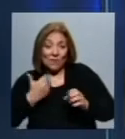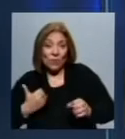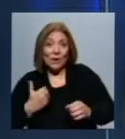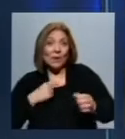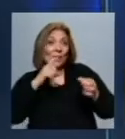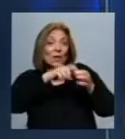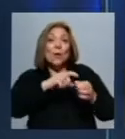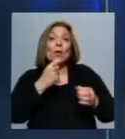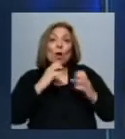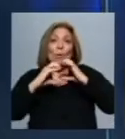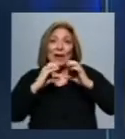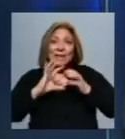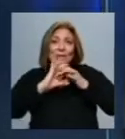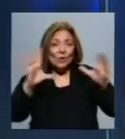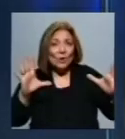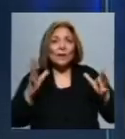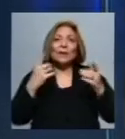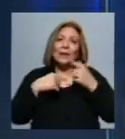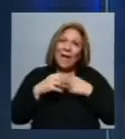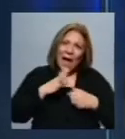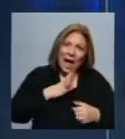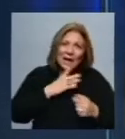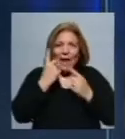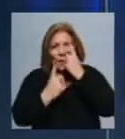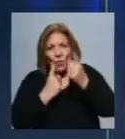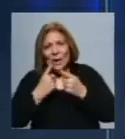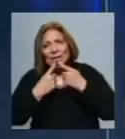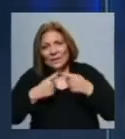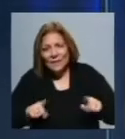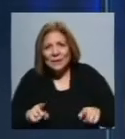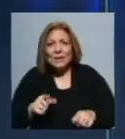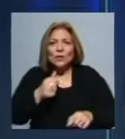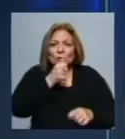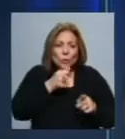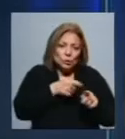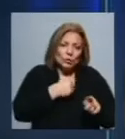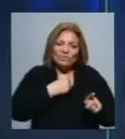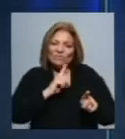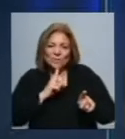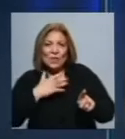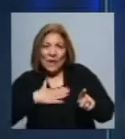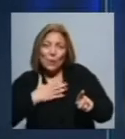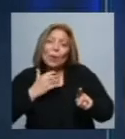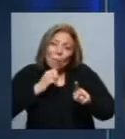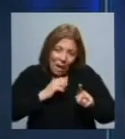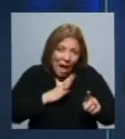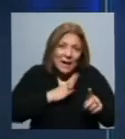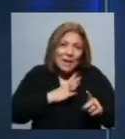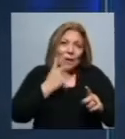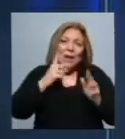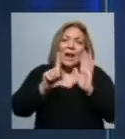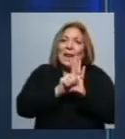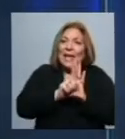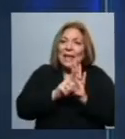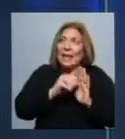con la coalición por una comunicación democrática, podemos tener alguna diferencia con alguna de las soluciones puntuales que hasta conlleva aterrizar una ley